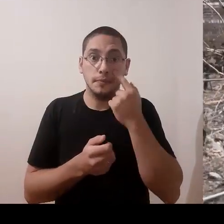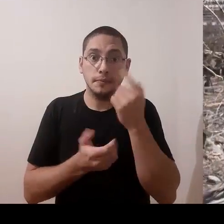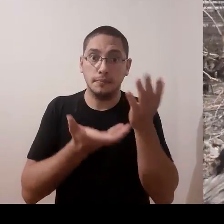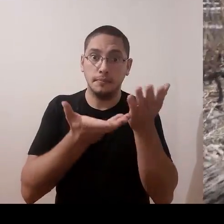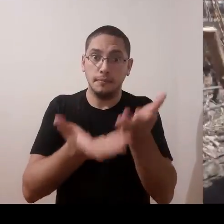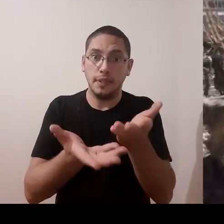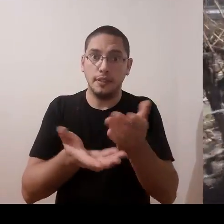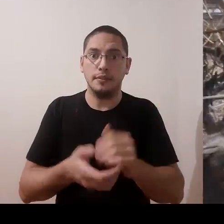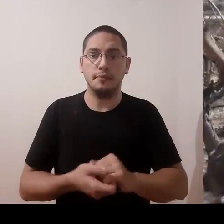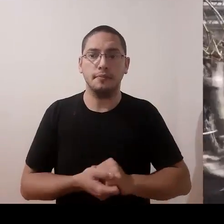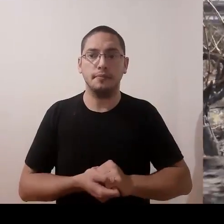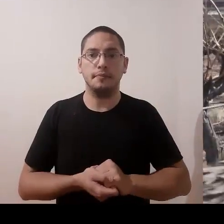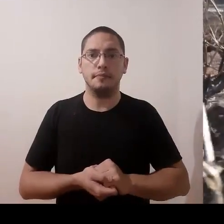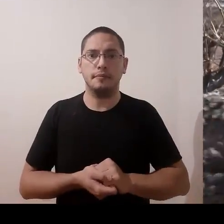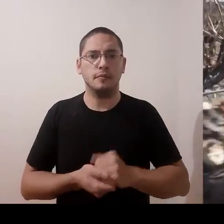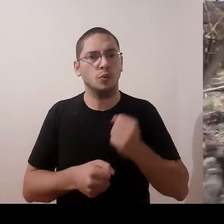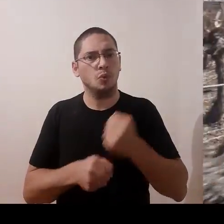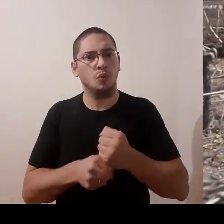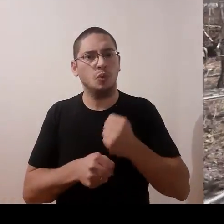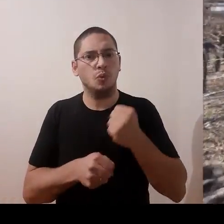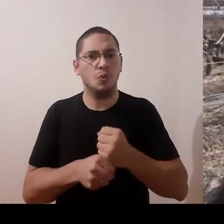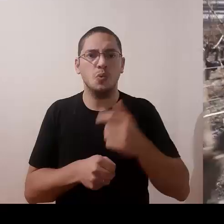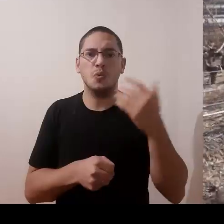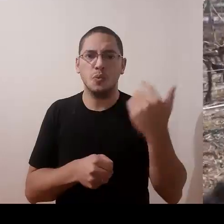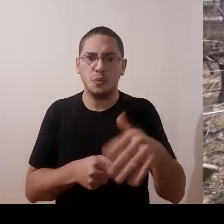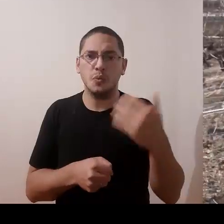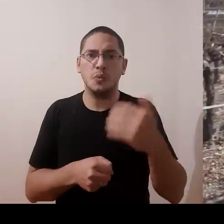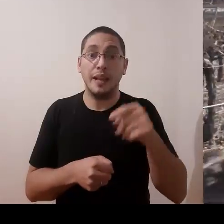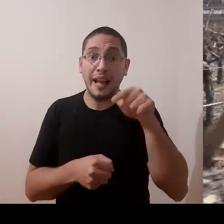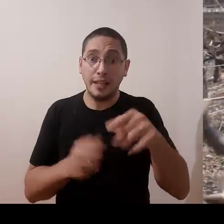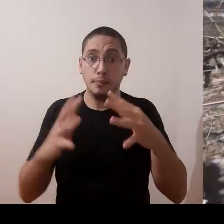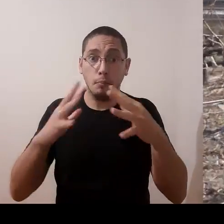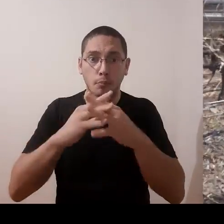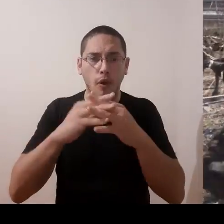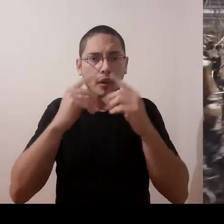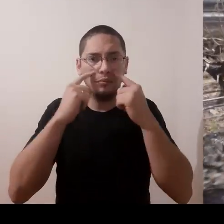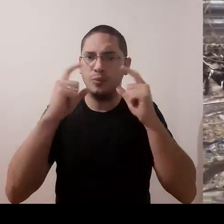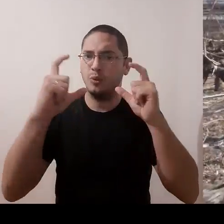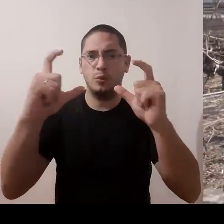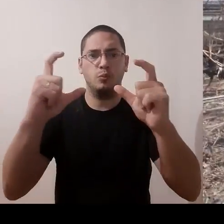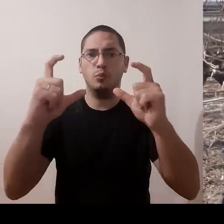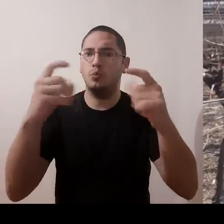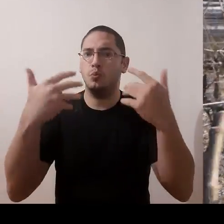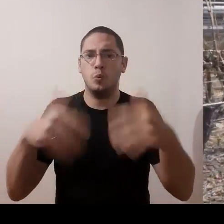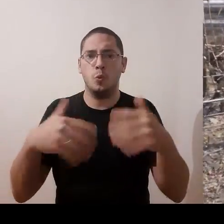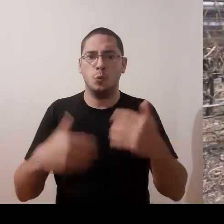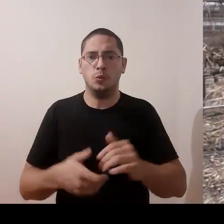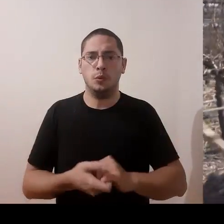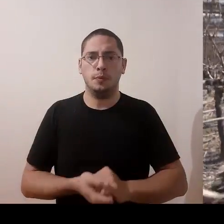que trabajo, ¿no? Es una poda que hay que prestar atención, mucha atención.